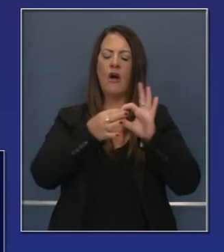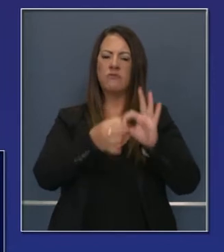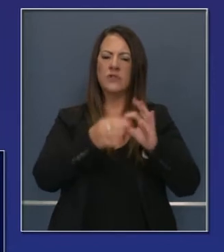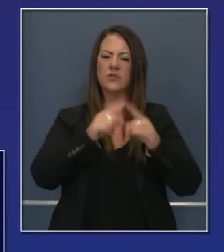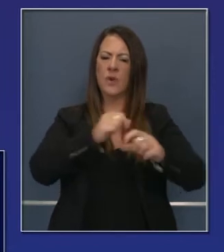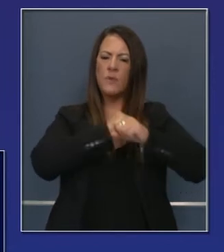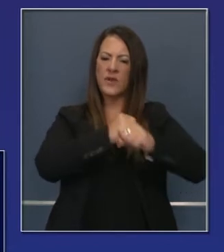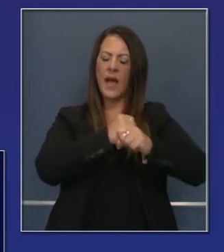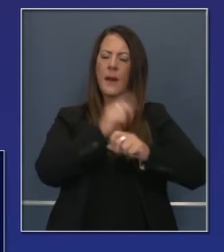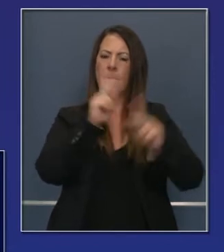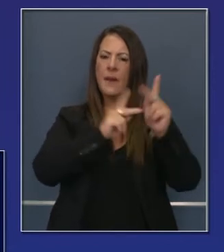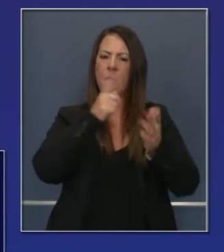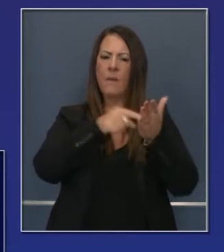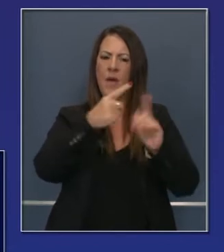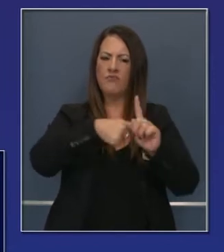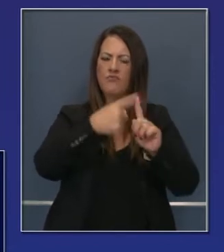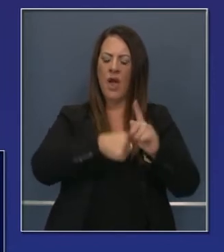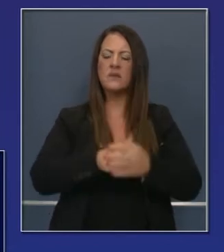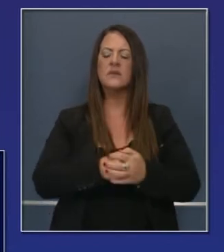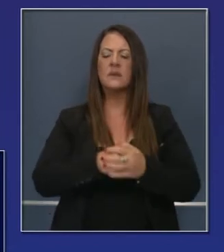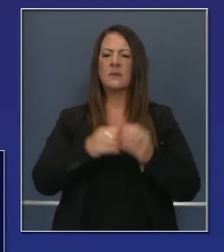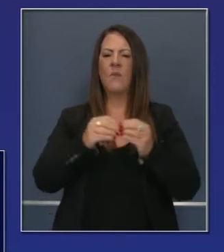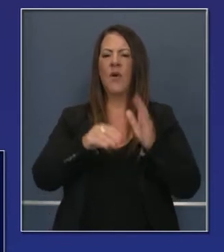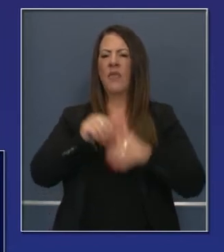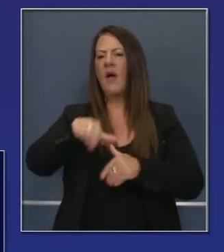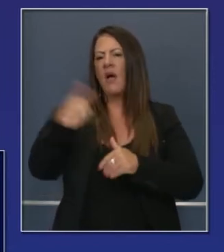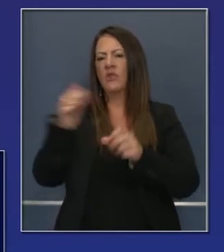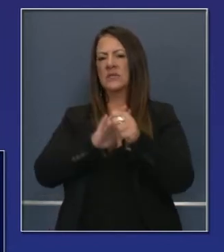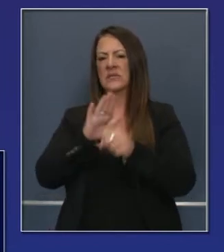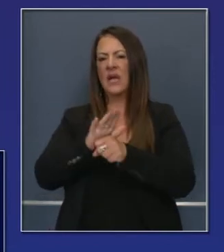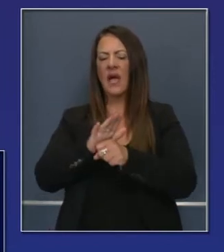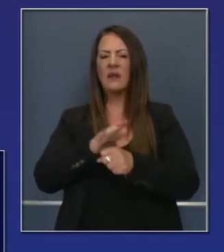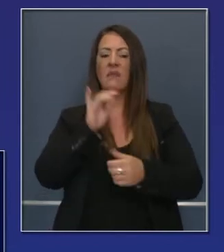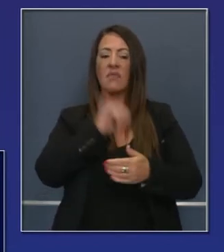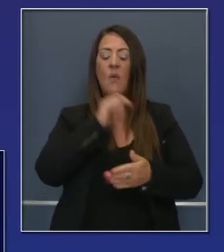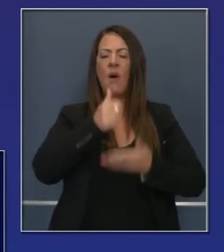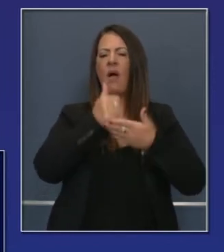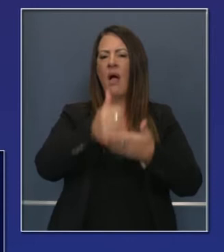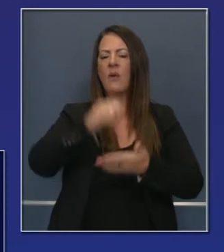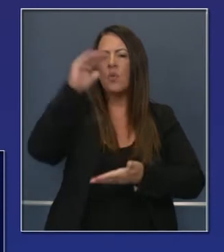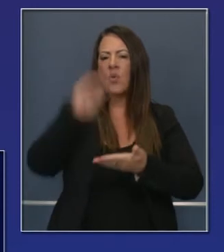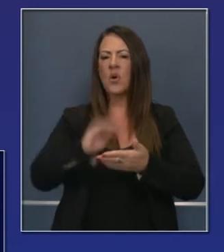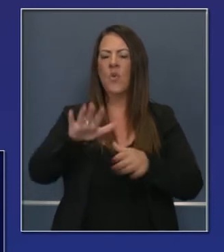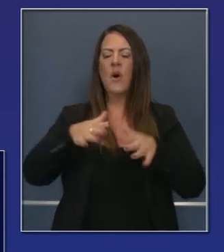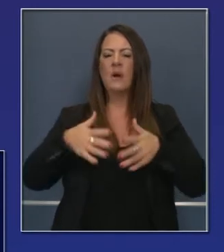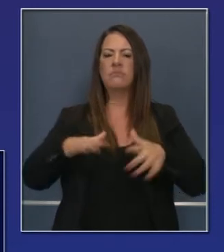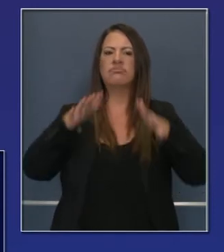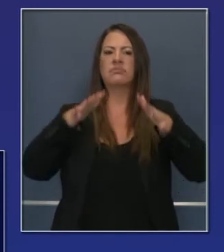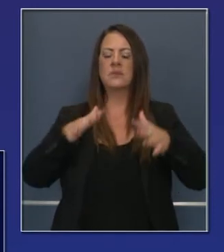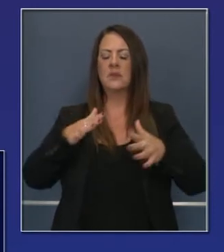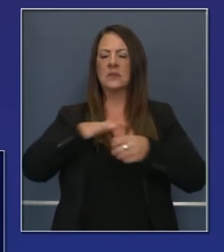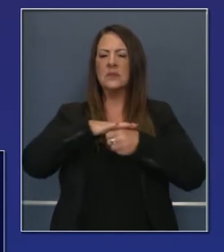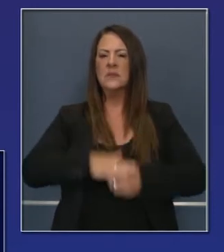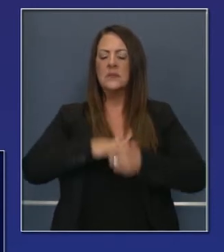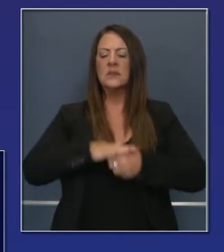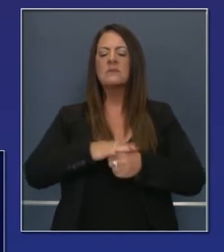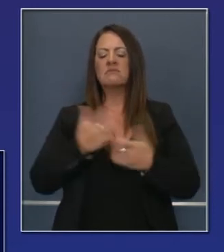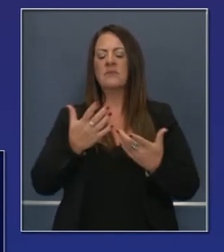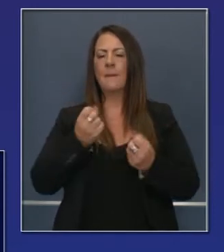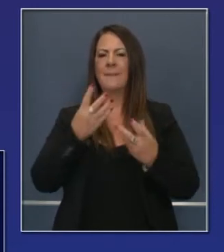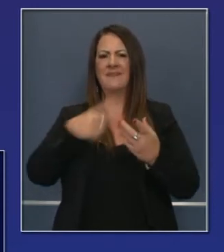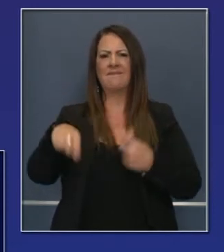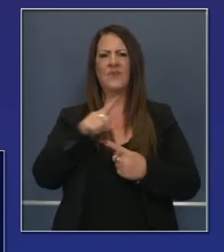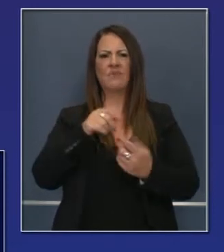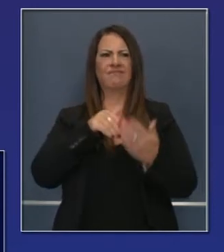país, eso no ha mejorado el estrés y la ansiedad que están teniendo millones de dueños de viviendas e